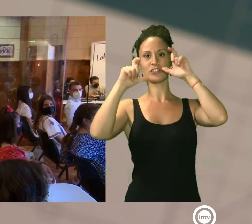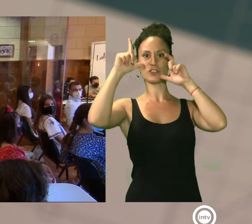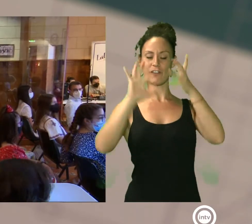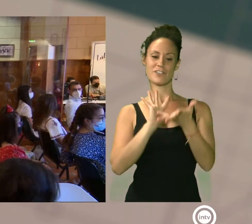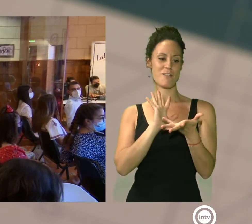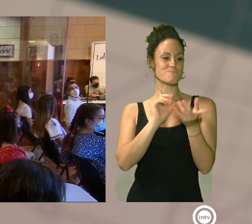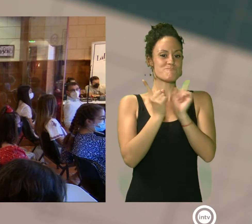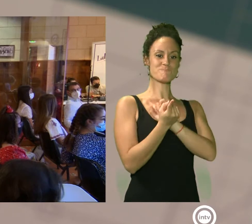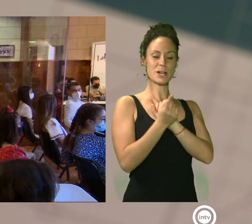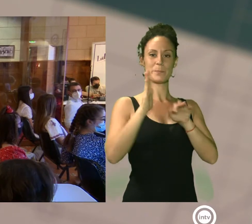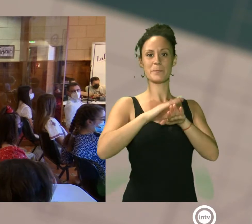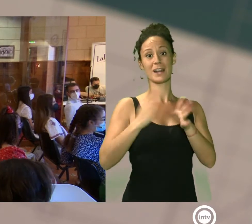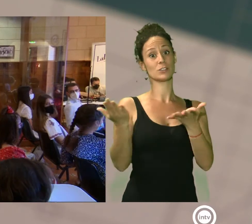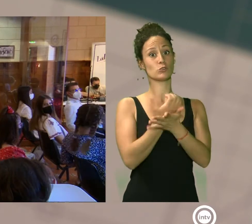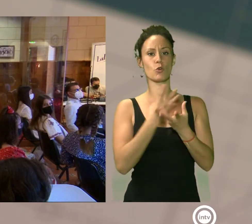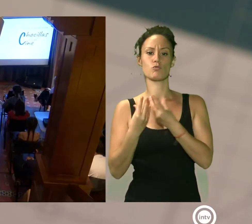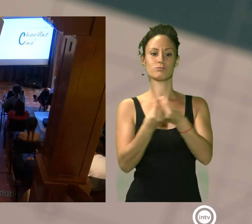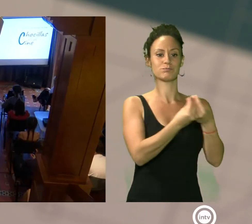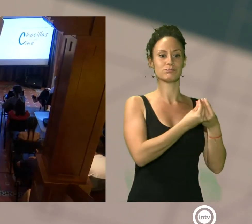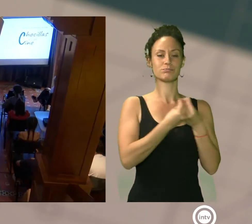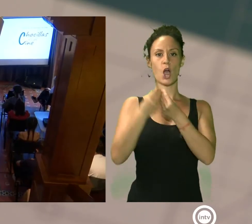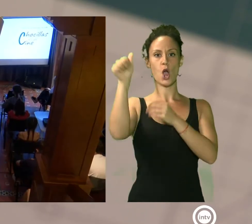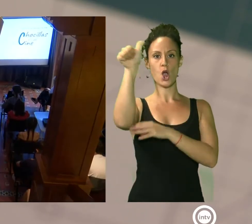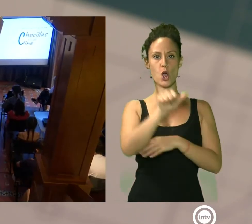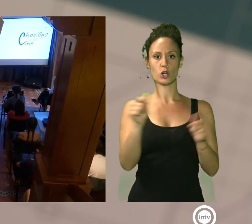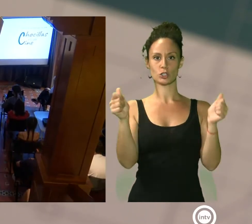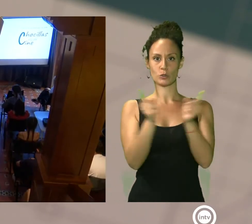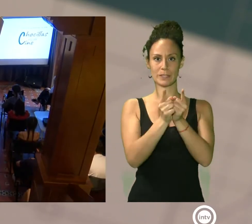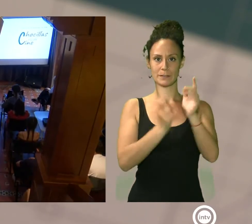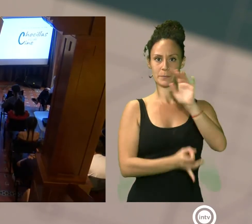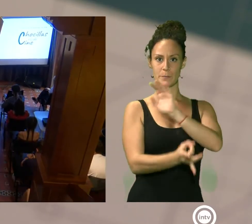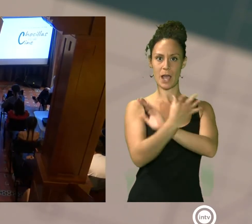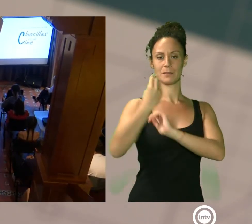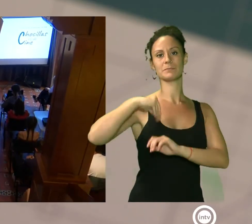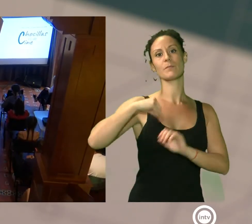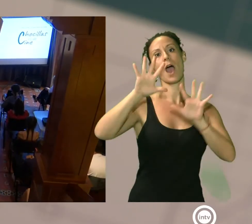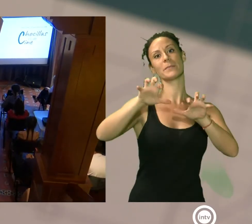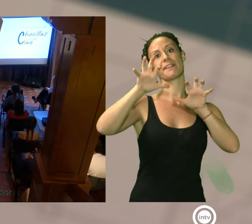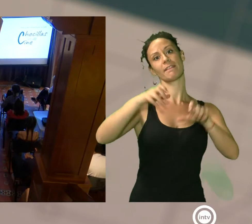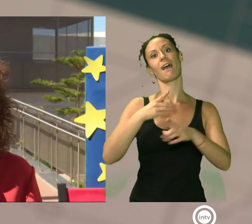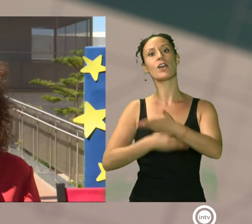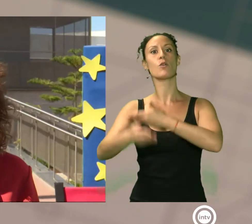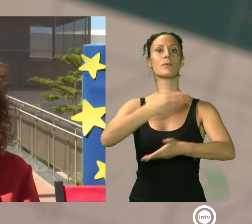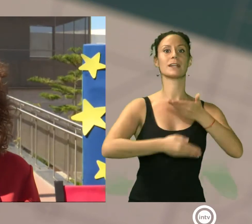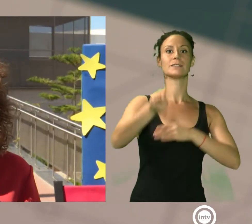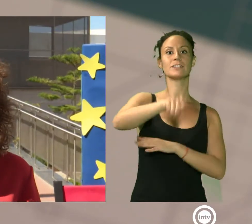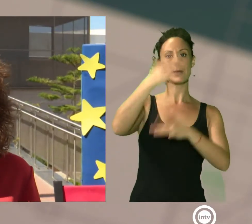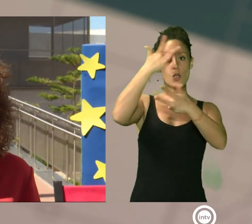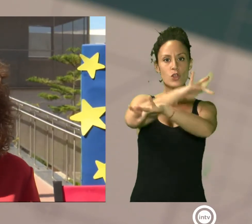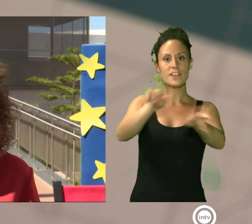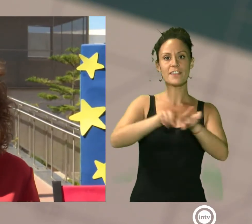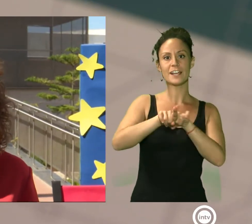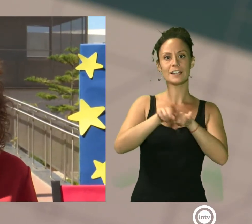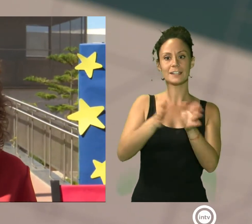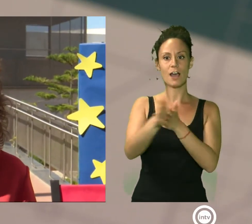realizar un cortometraje. Una iniciativa que fomenta el aprendizaje cooperativo y la conciencia crítica. Han participado los